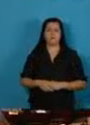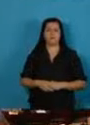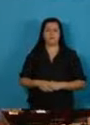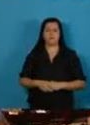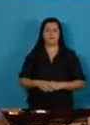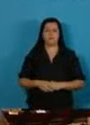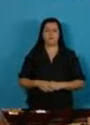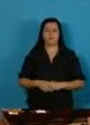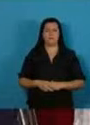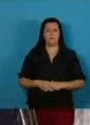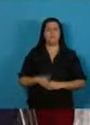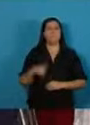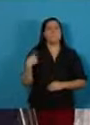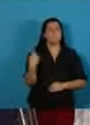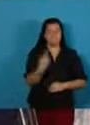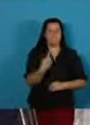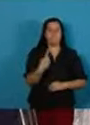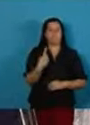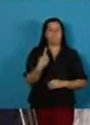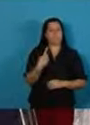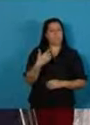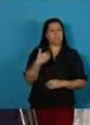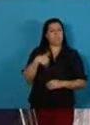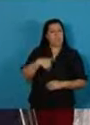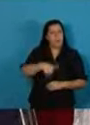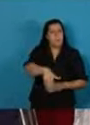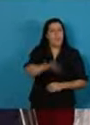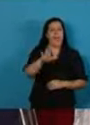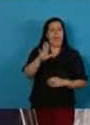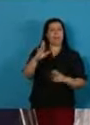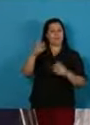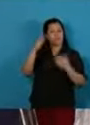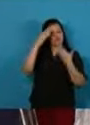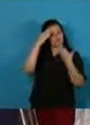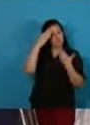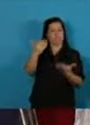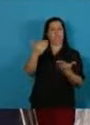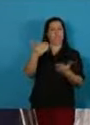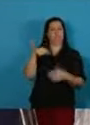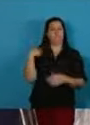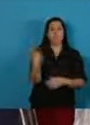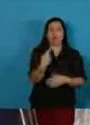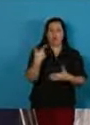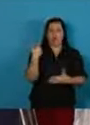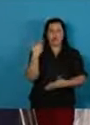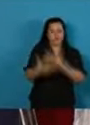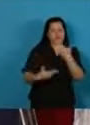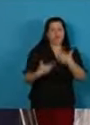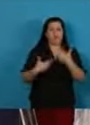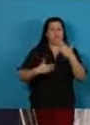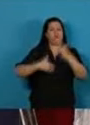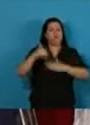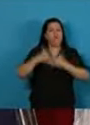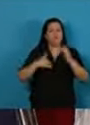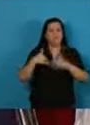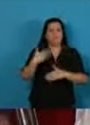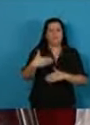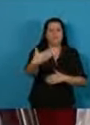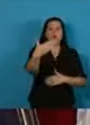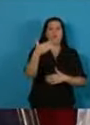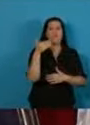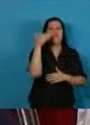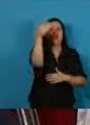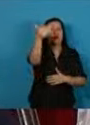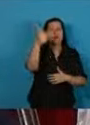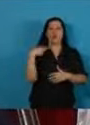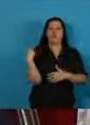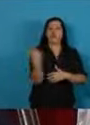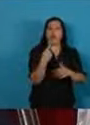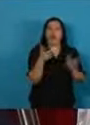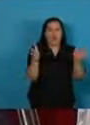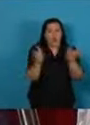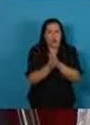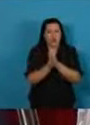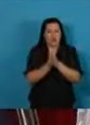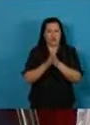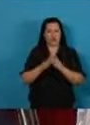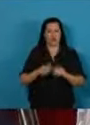La vamos a honrar. Vamos a avanzar juntos en la construcción de un futuro de progreso compartido.